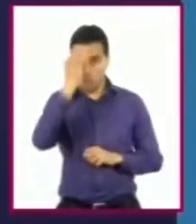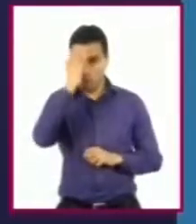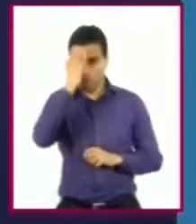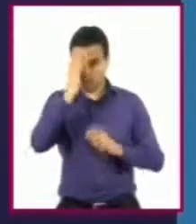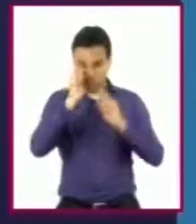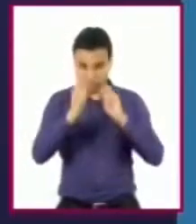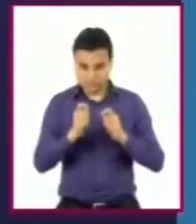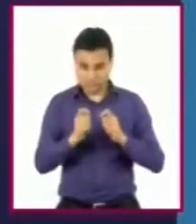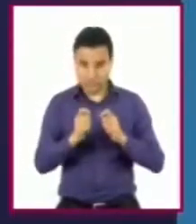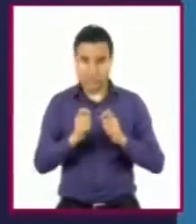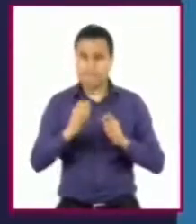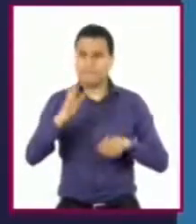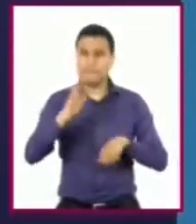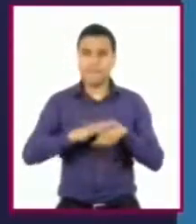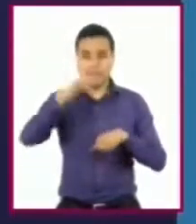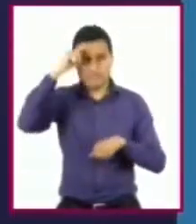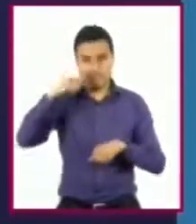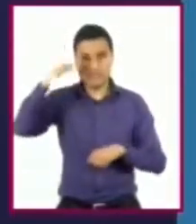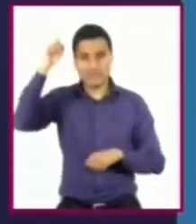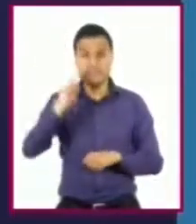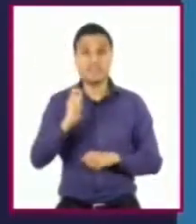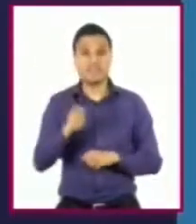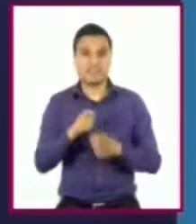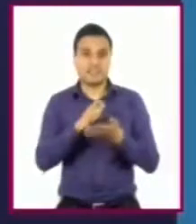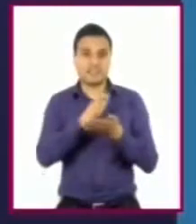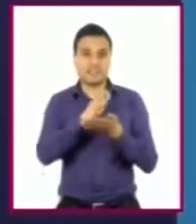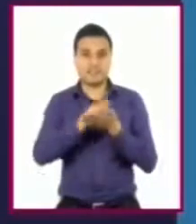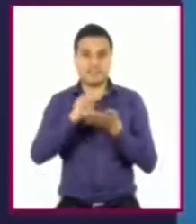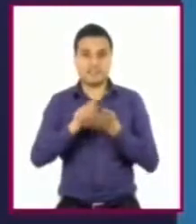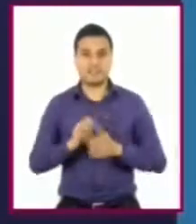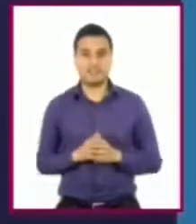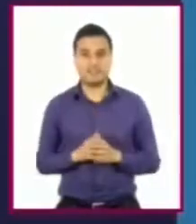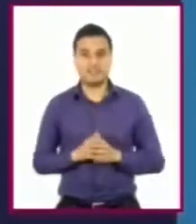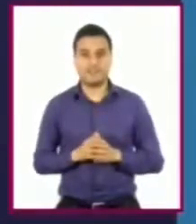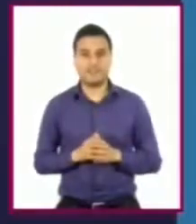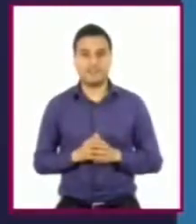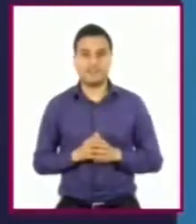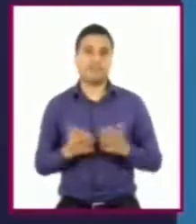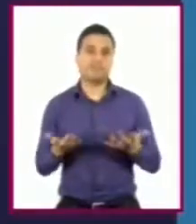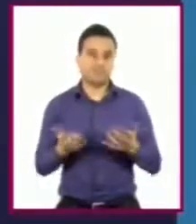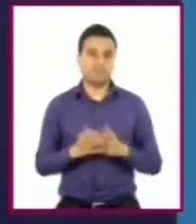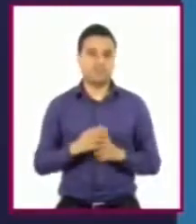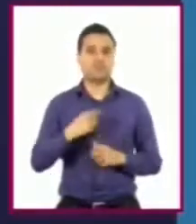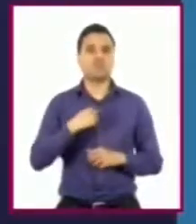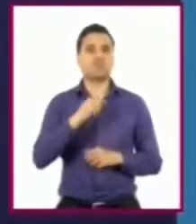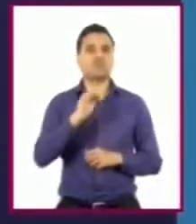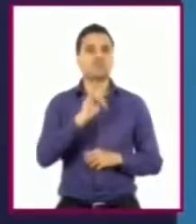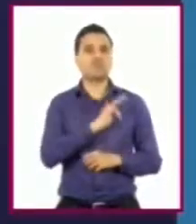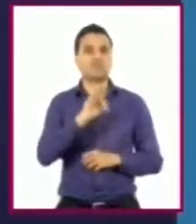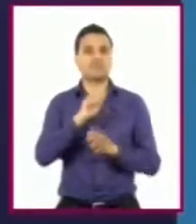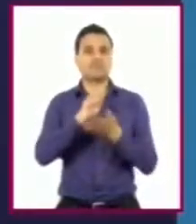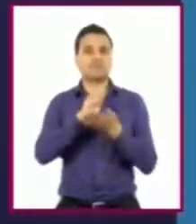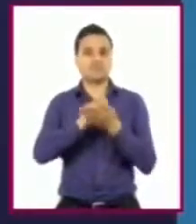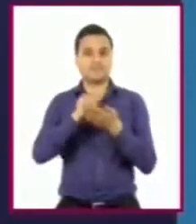lo que más se me facilita es escribir textos, por lo que una de mis capacidades es la de escribir.